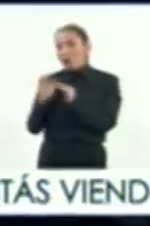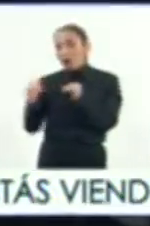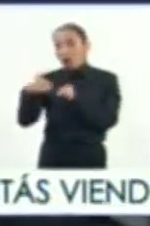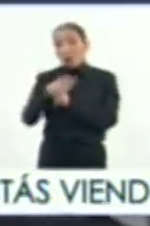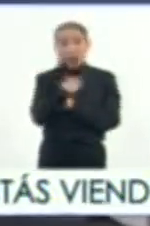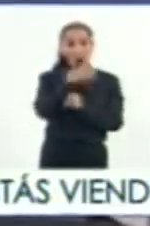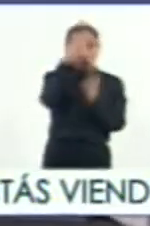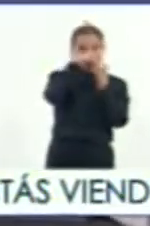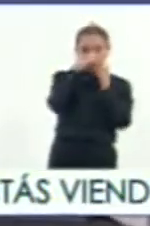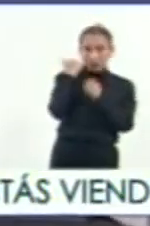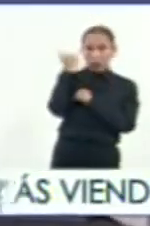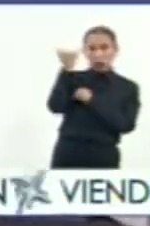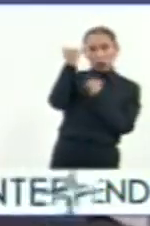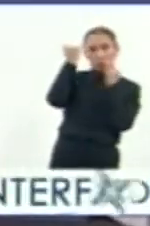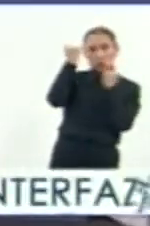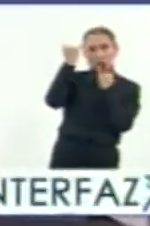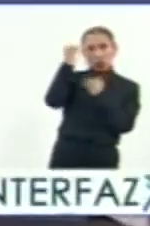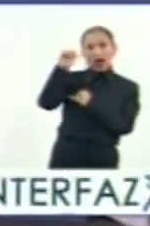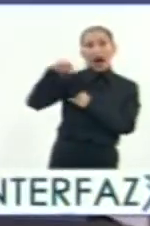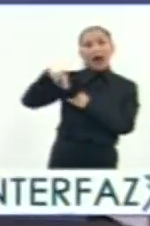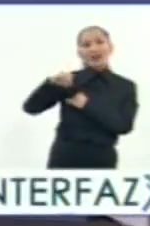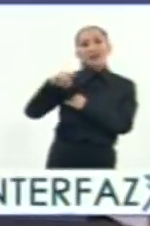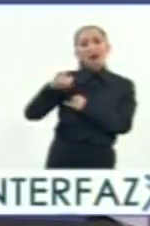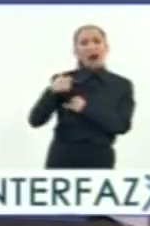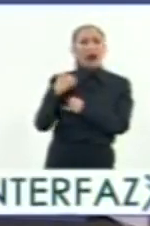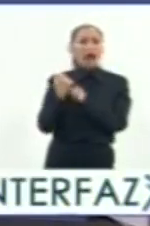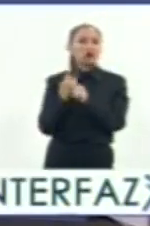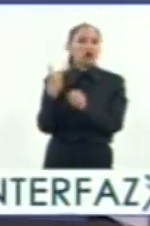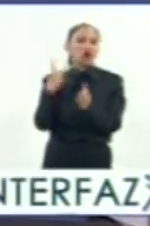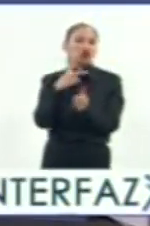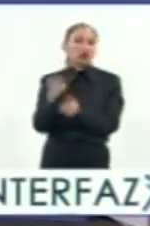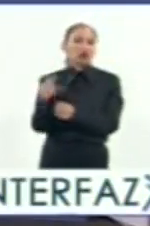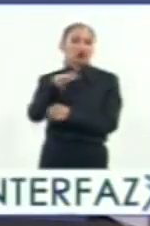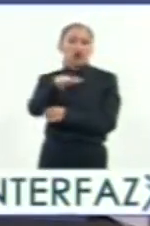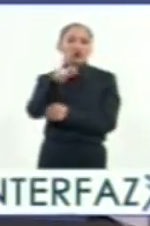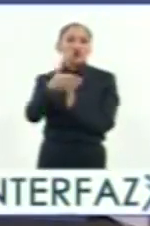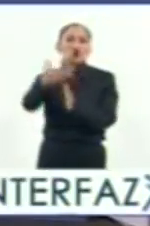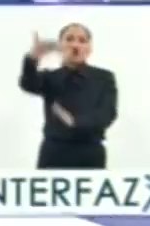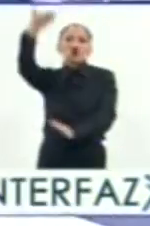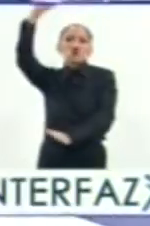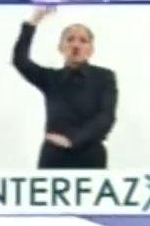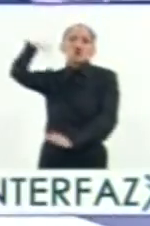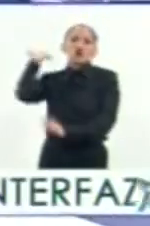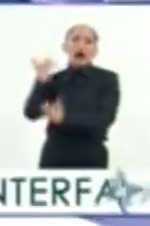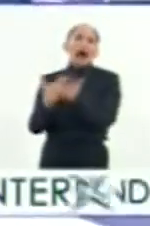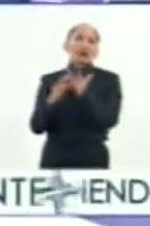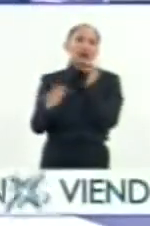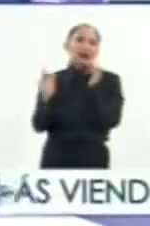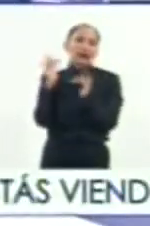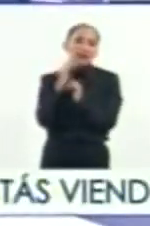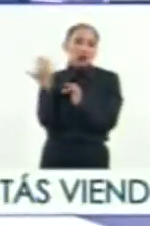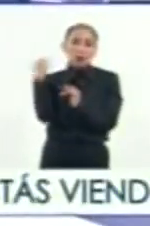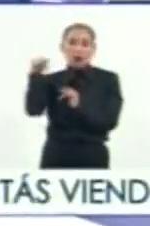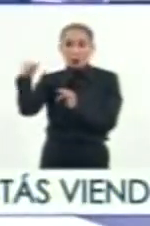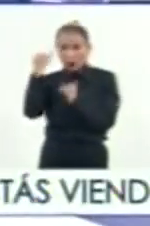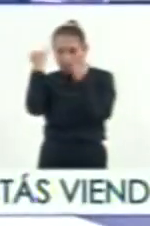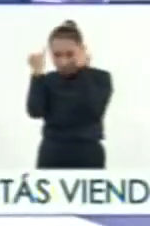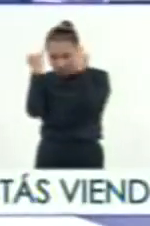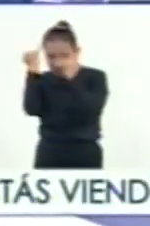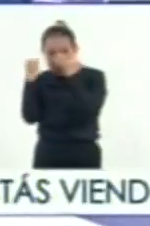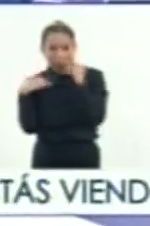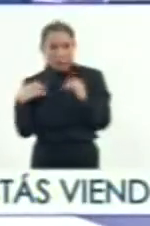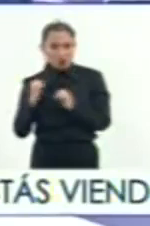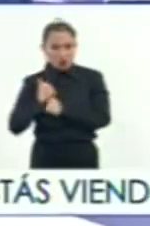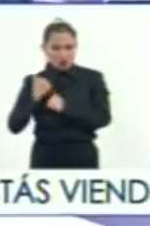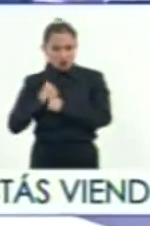que Cortés, bueno, Aníbal es el año 218 a.C., esto es mucho, muy posterior, pero es una táctica militar formidable.